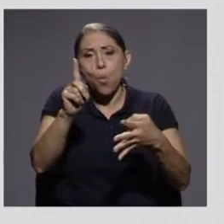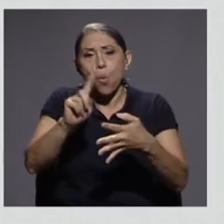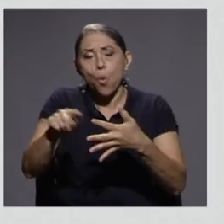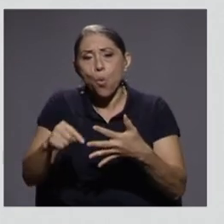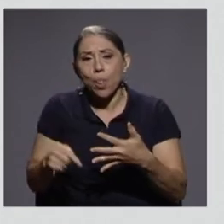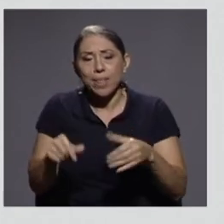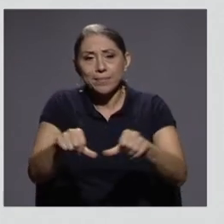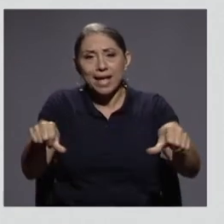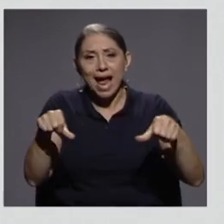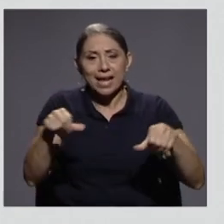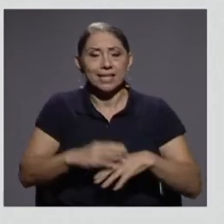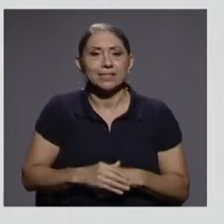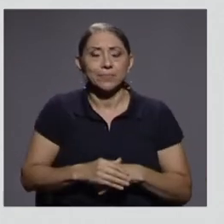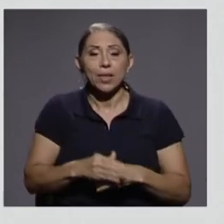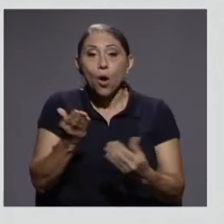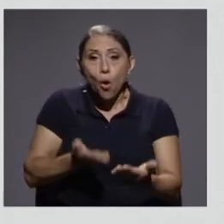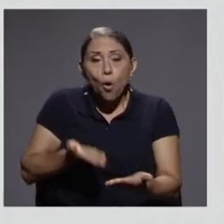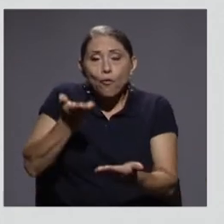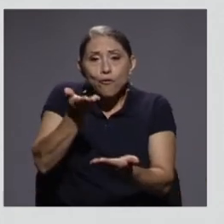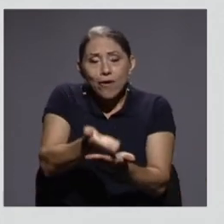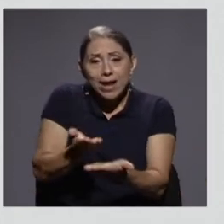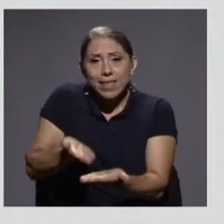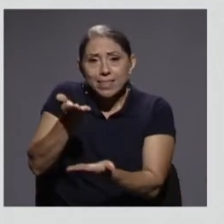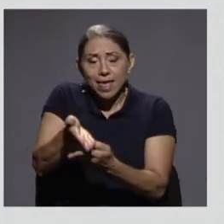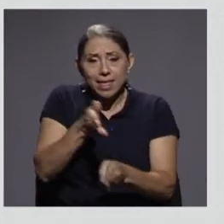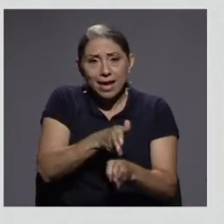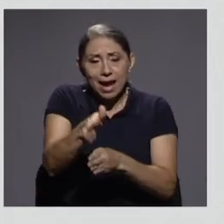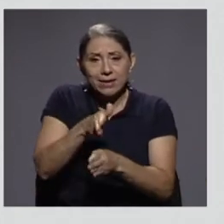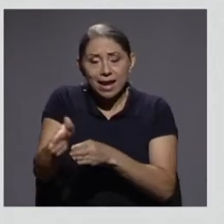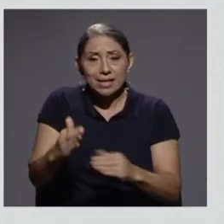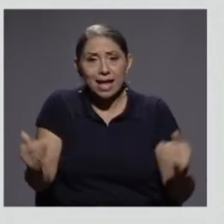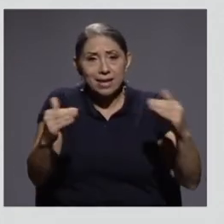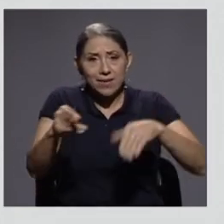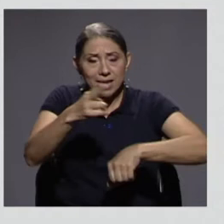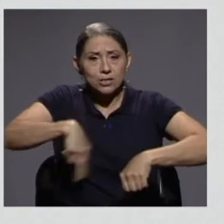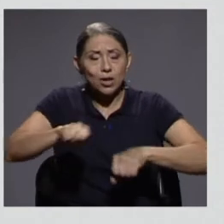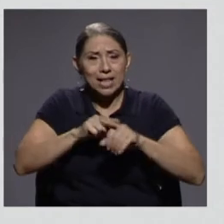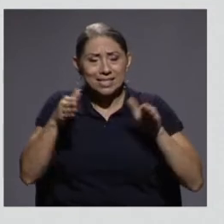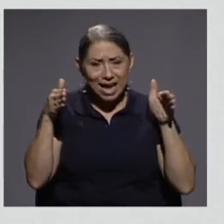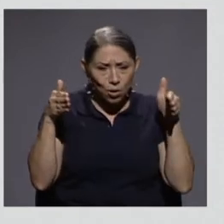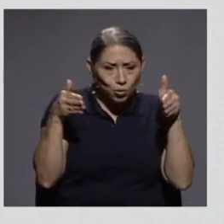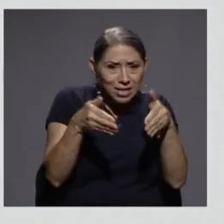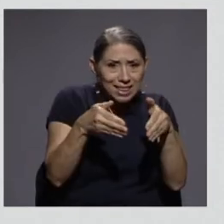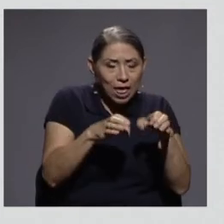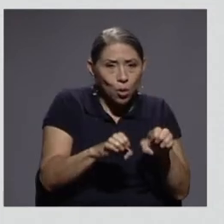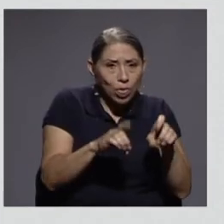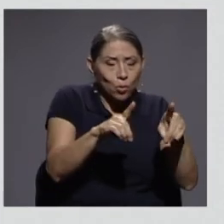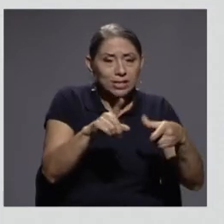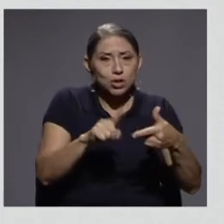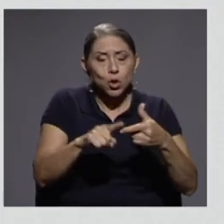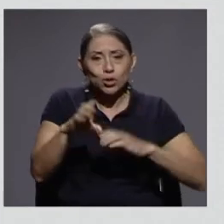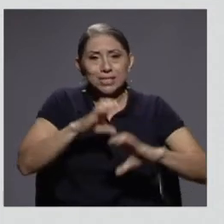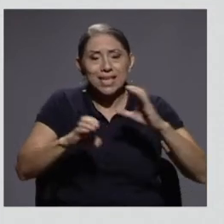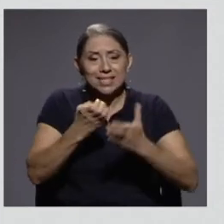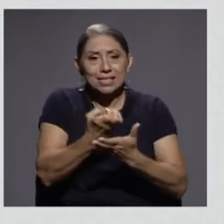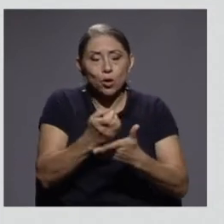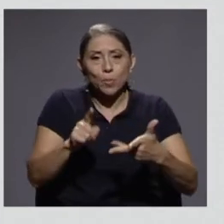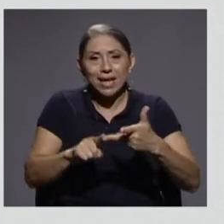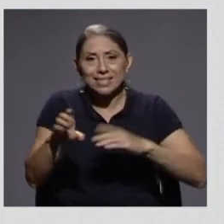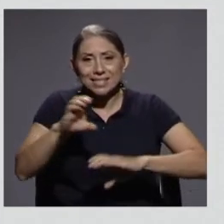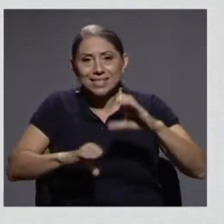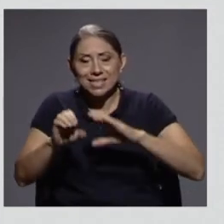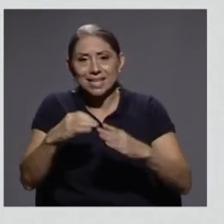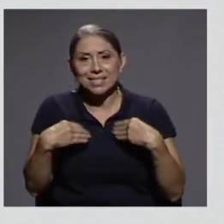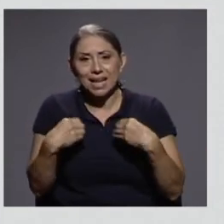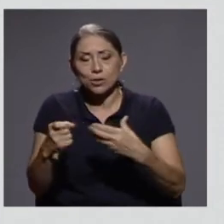La oferta de carreras se ha concentrado a nivel nacional en educación, ciencias económicas, ciencias de la salud